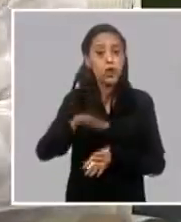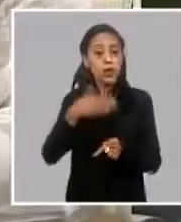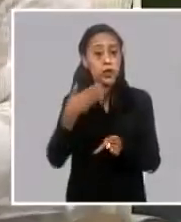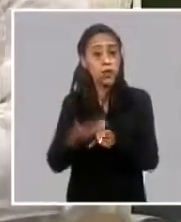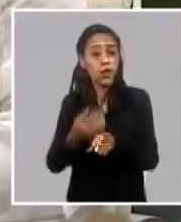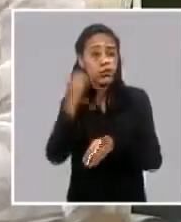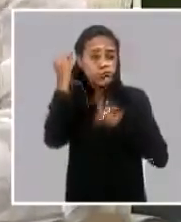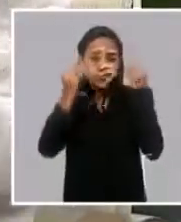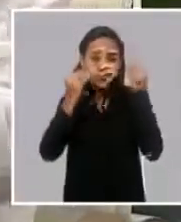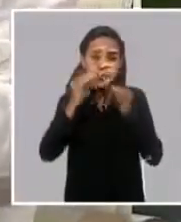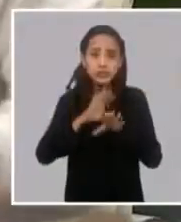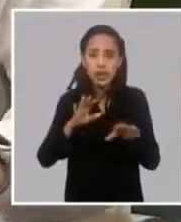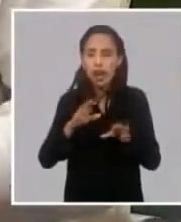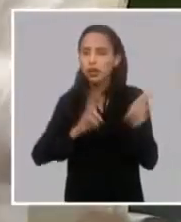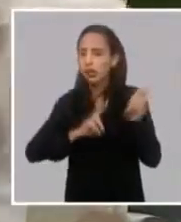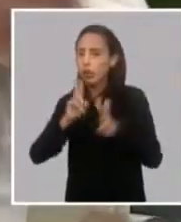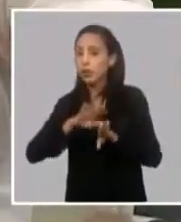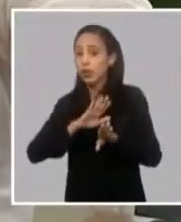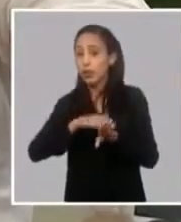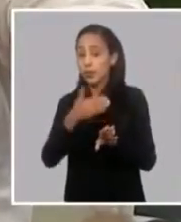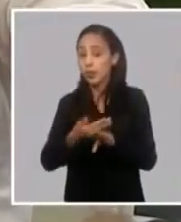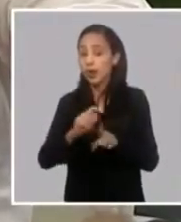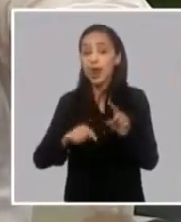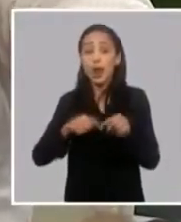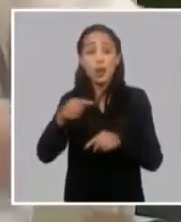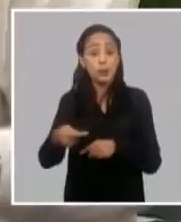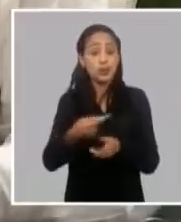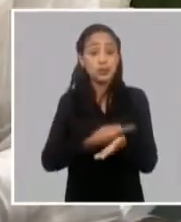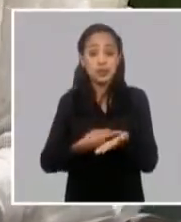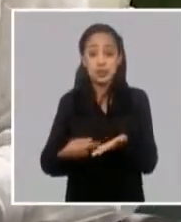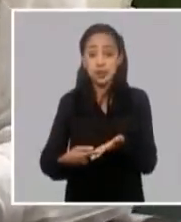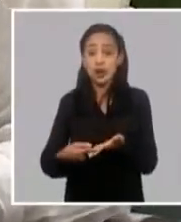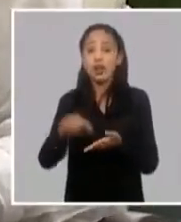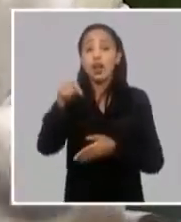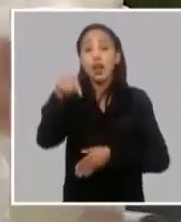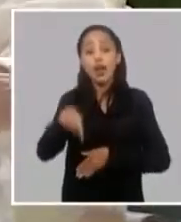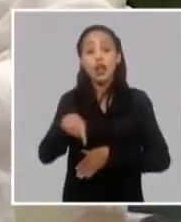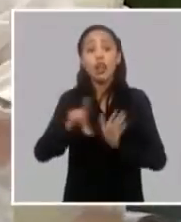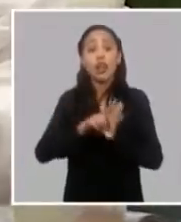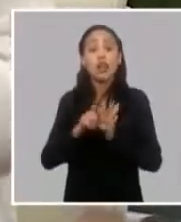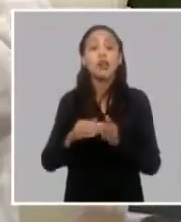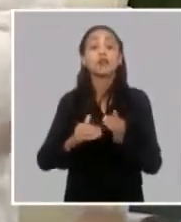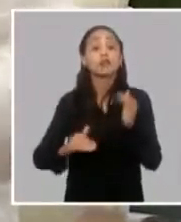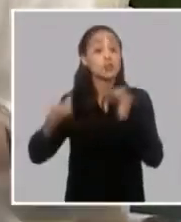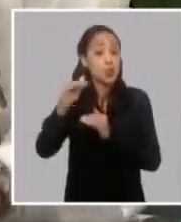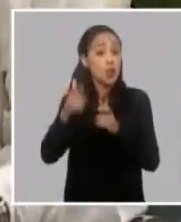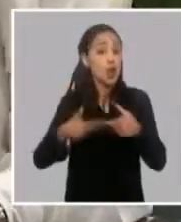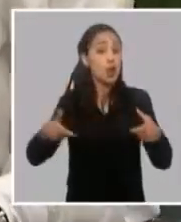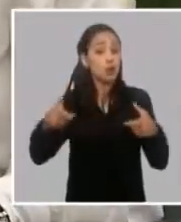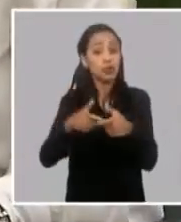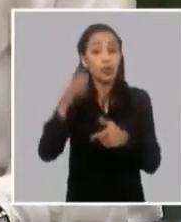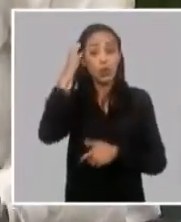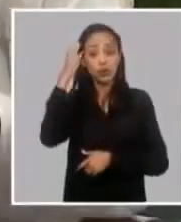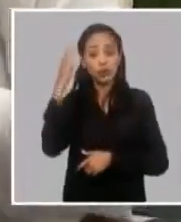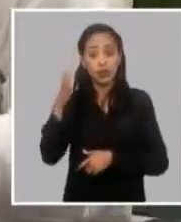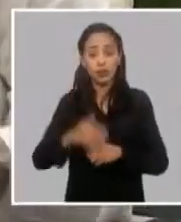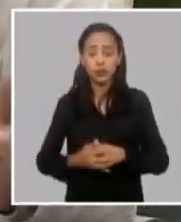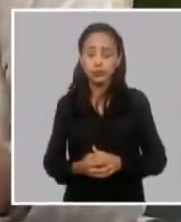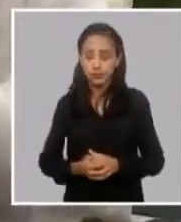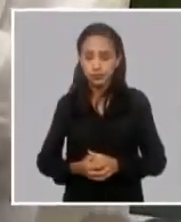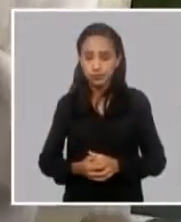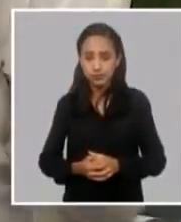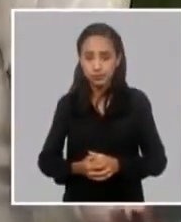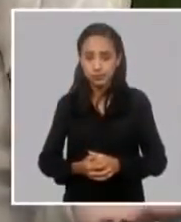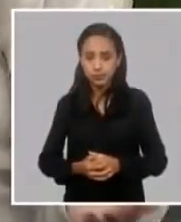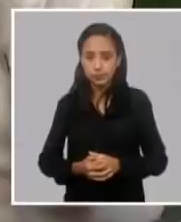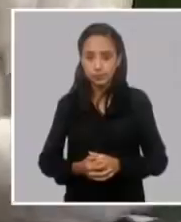ya concluyamos la próxima semana bueno pues bueno los decretos tienen que ir al consejo de estado el decreto ley por los caminos pero existe la voluntad política